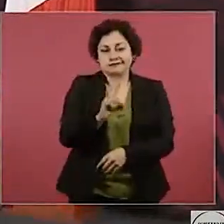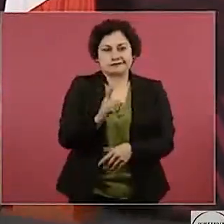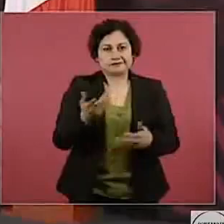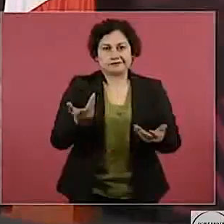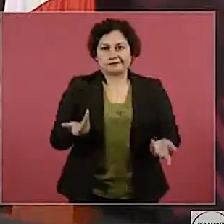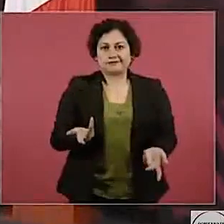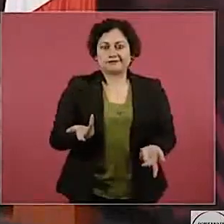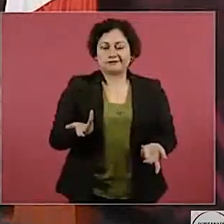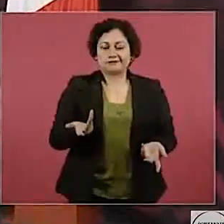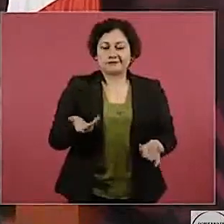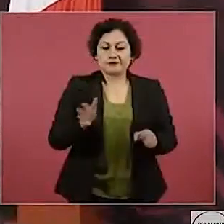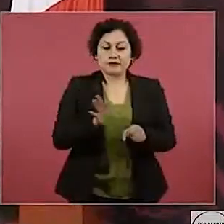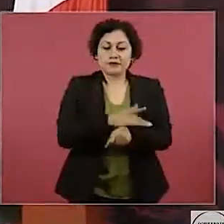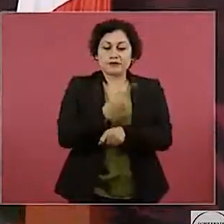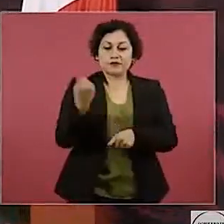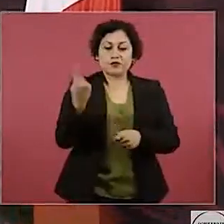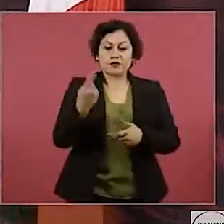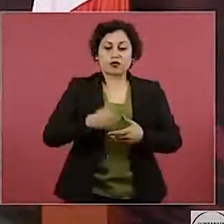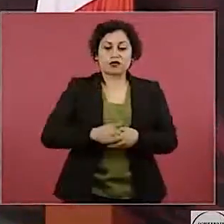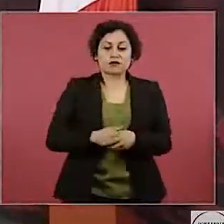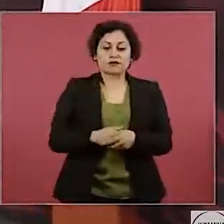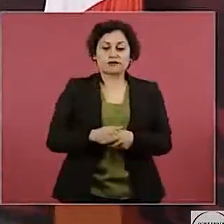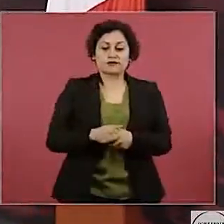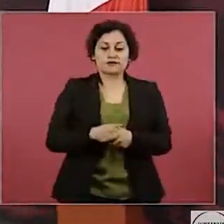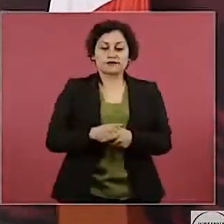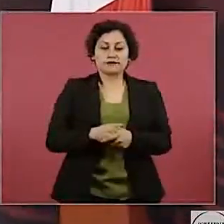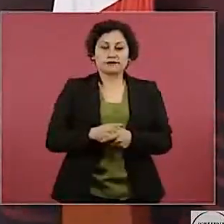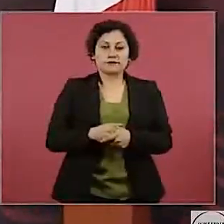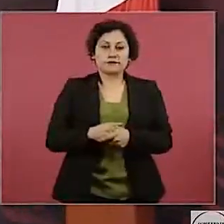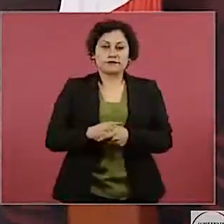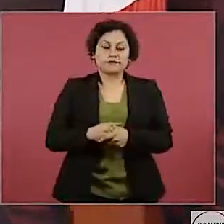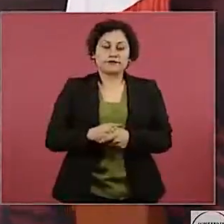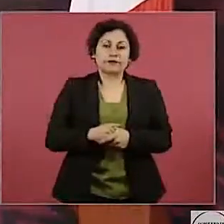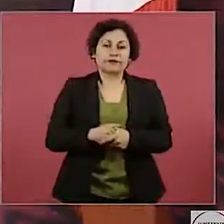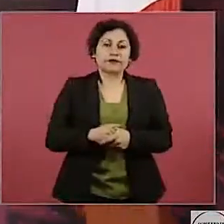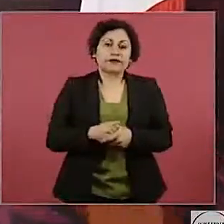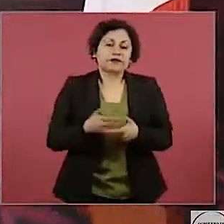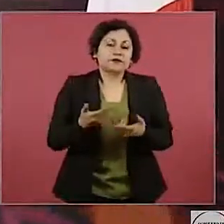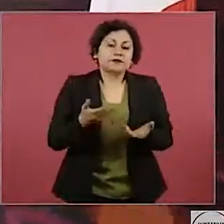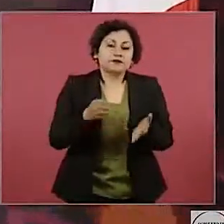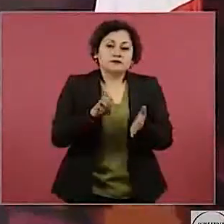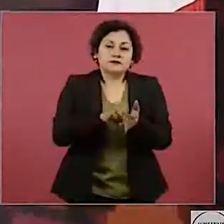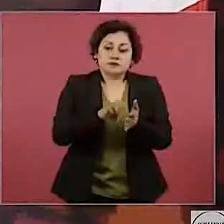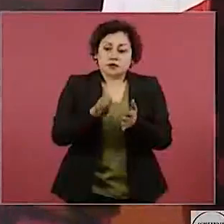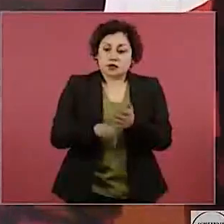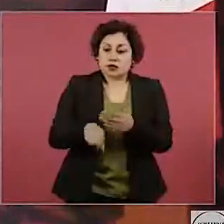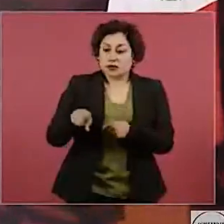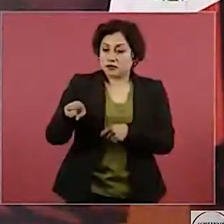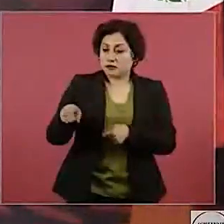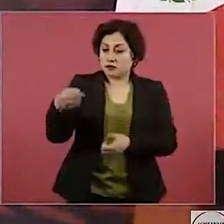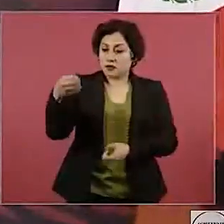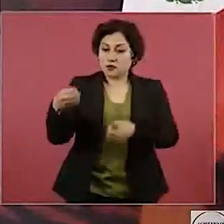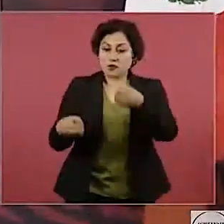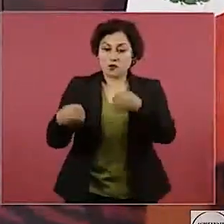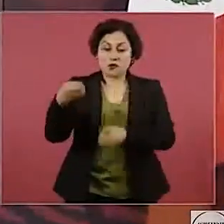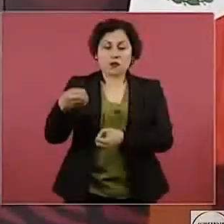magistrado Pardo